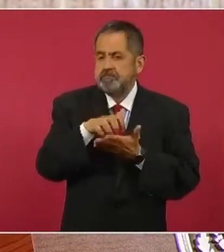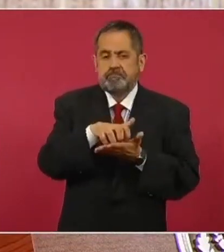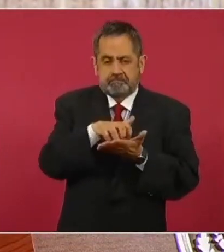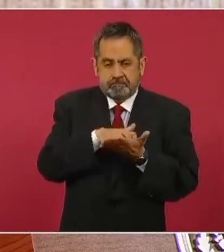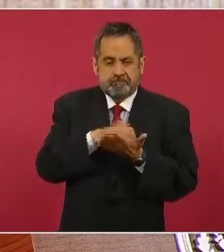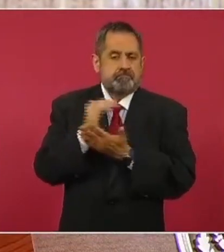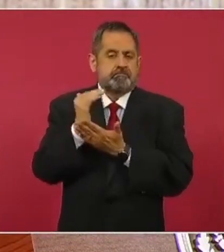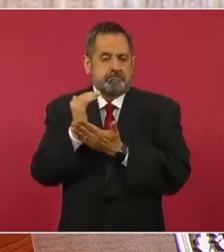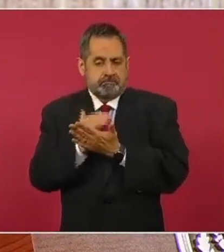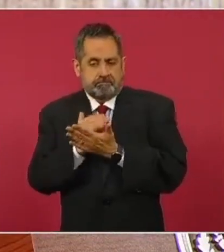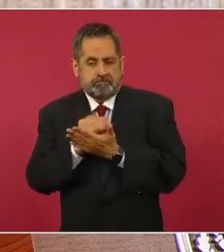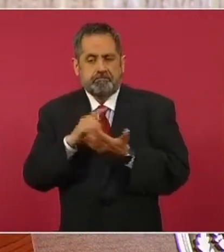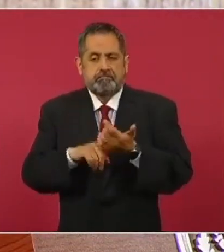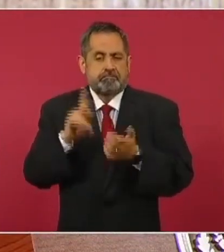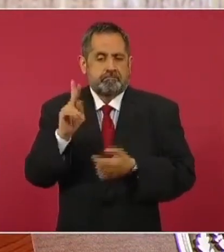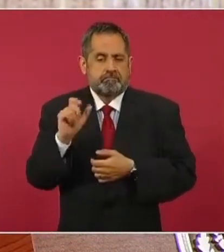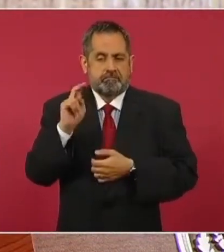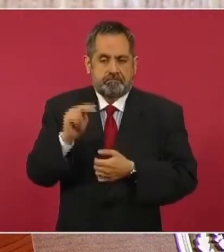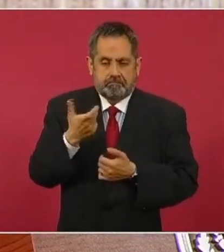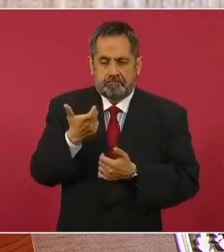un plan de austeridad.